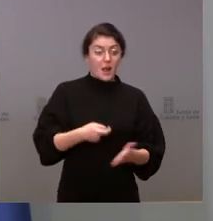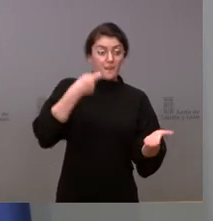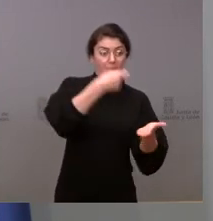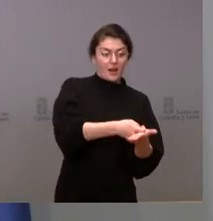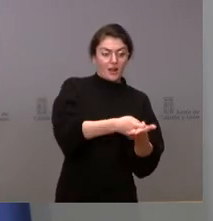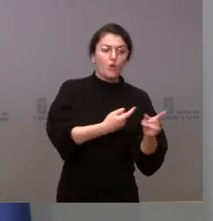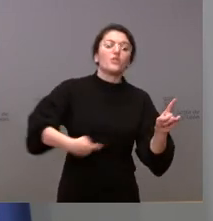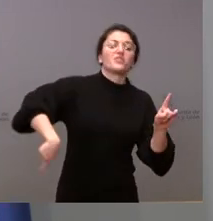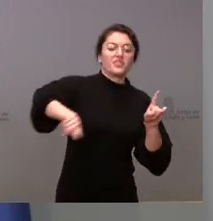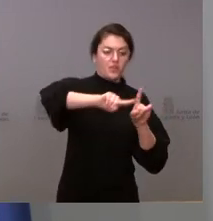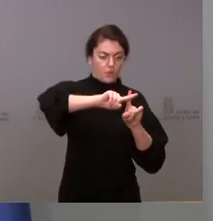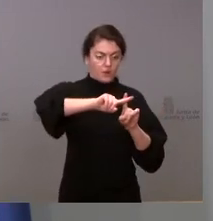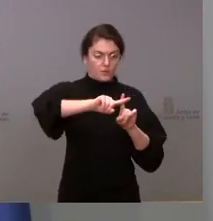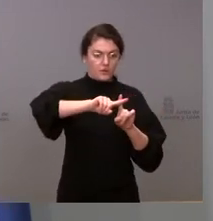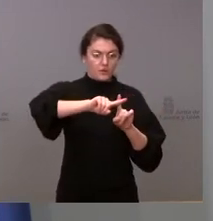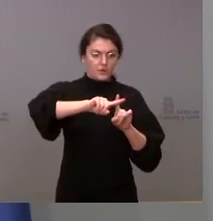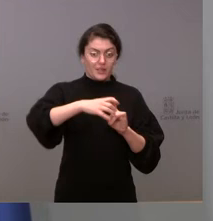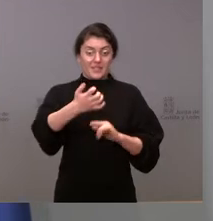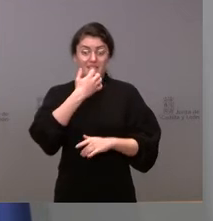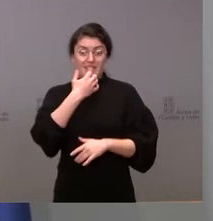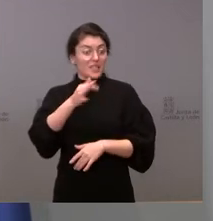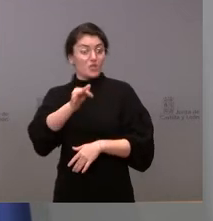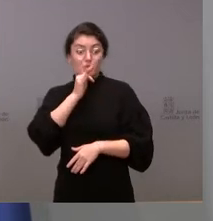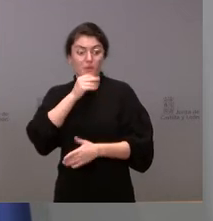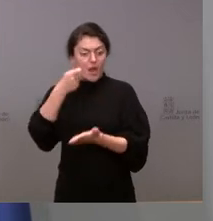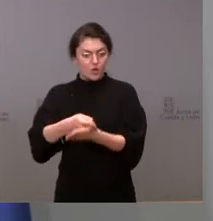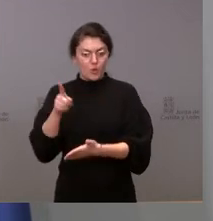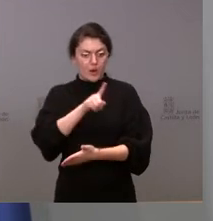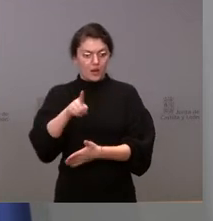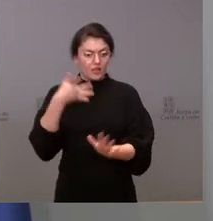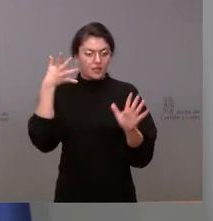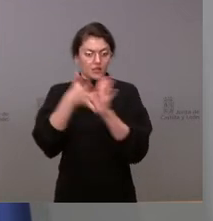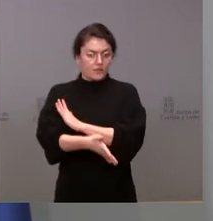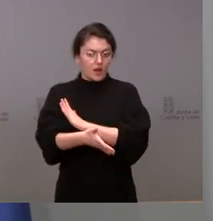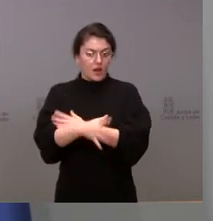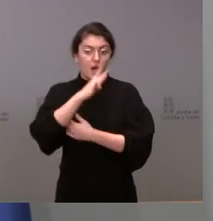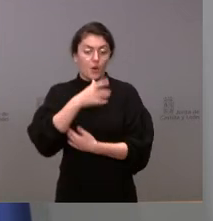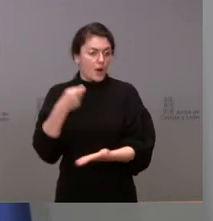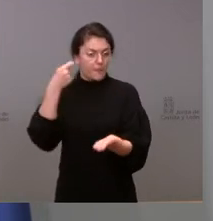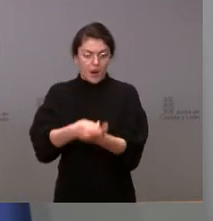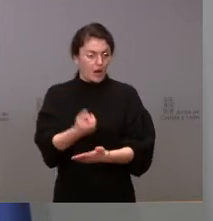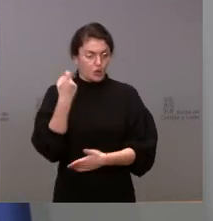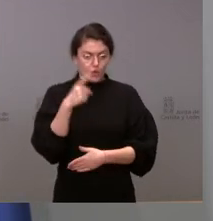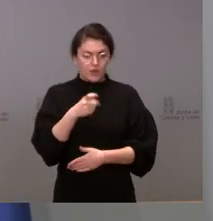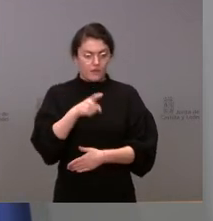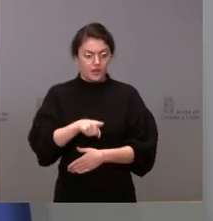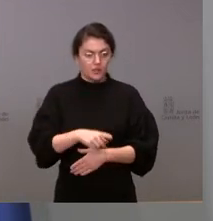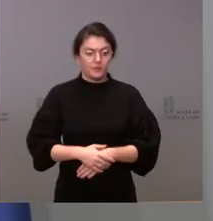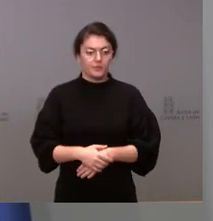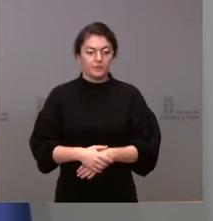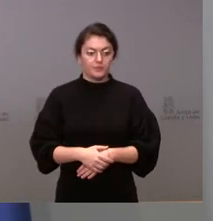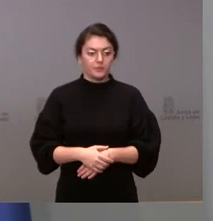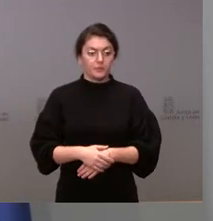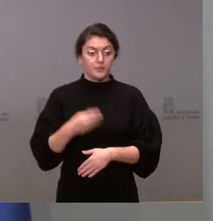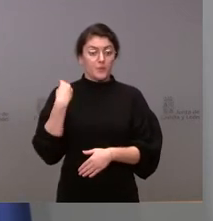cantidades y las que no se hubieran cobrado, pues se dejará sin efecto todo el procedimiento que restaba. Como les apunto, la